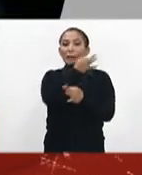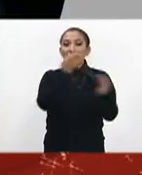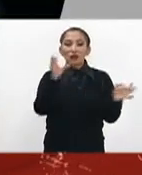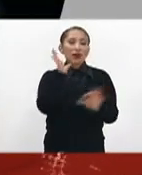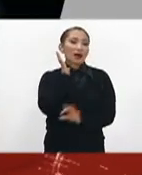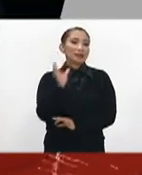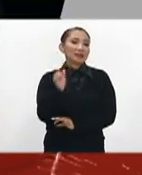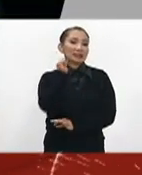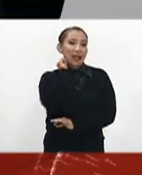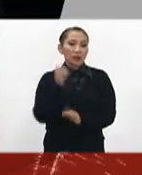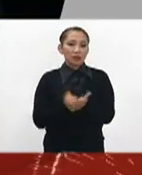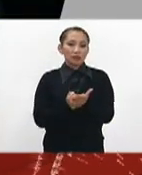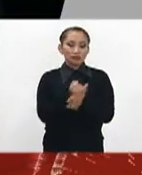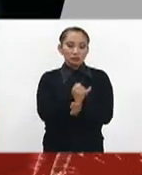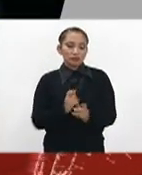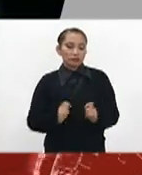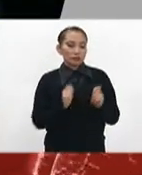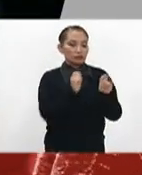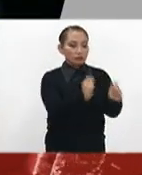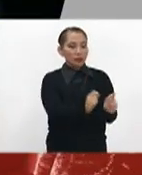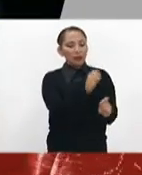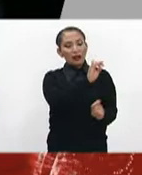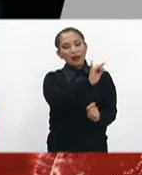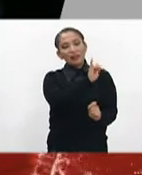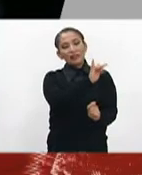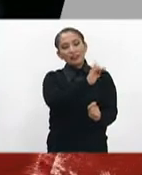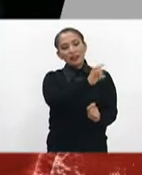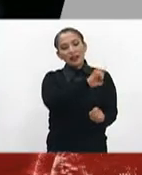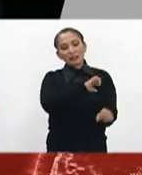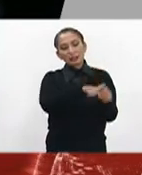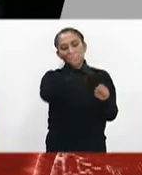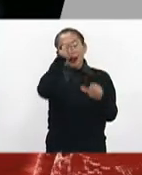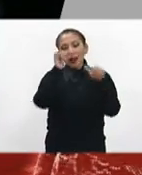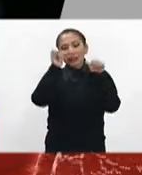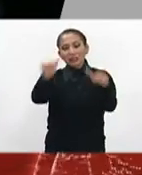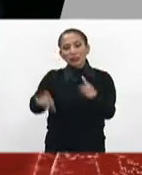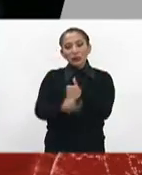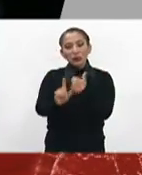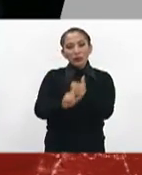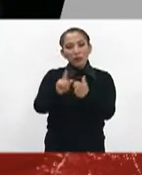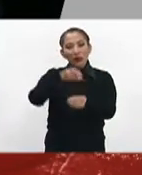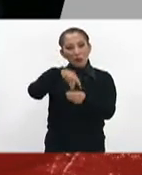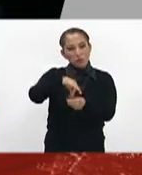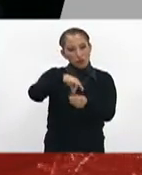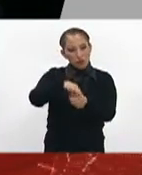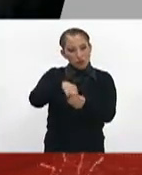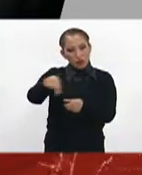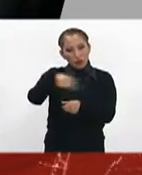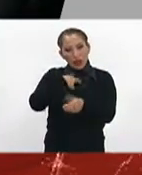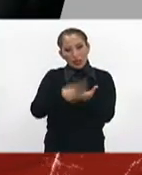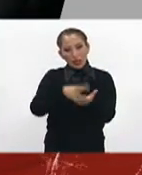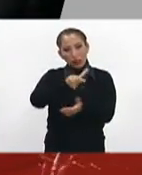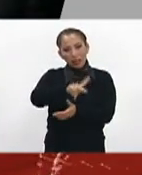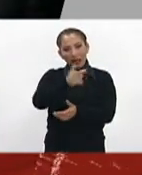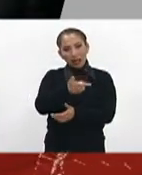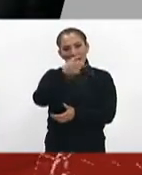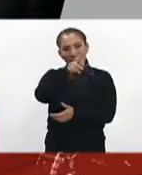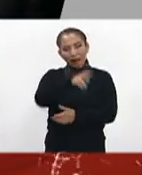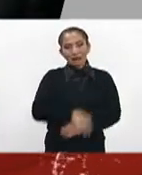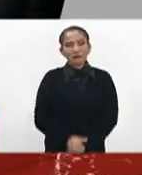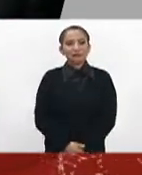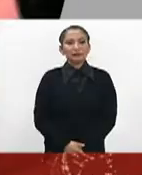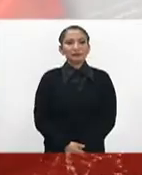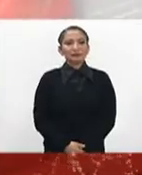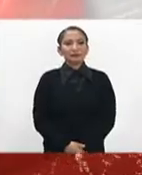la Cámara de Senadores lo designó fiscal especializado en atención de delitos electorales de la Procuraduría General de la